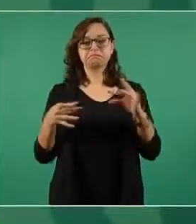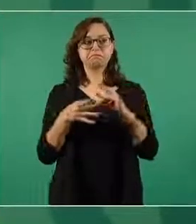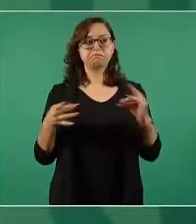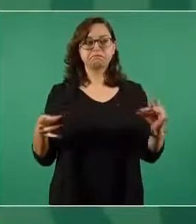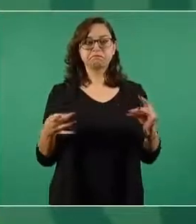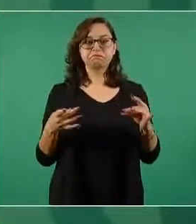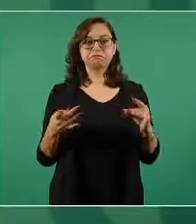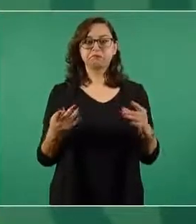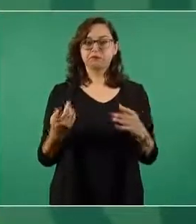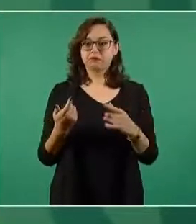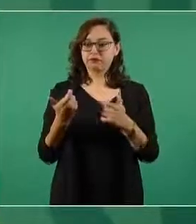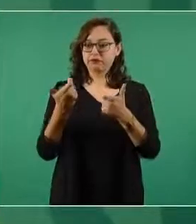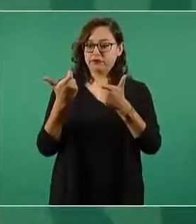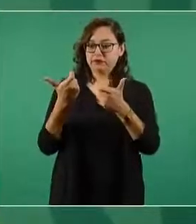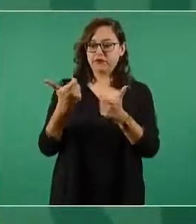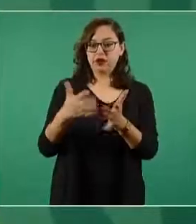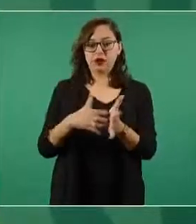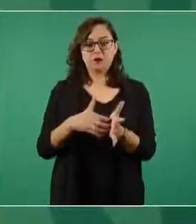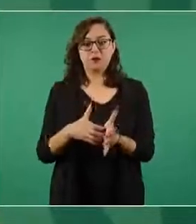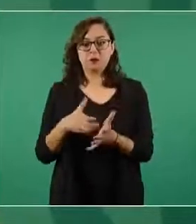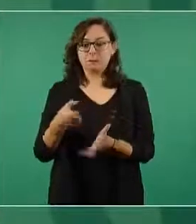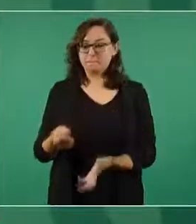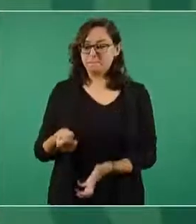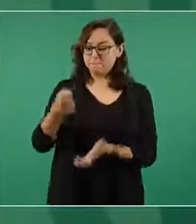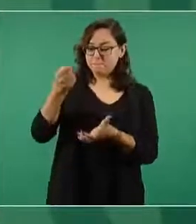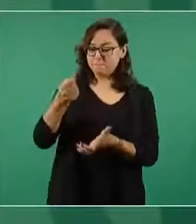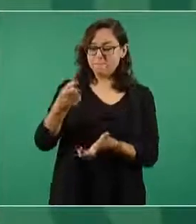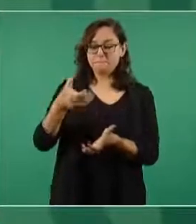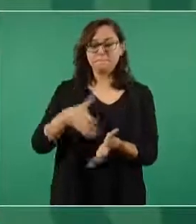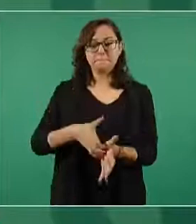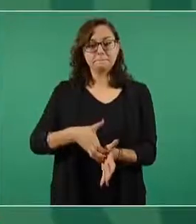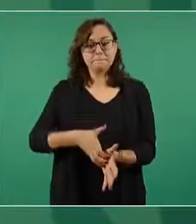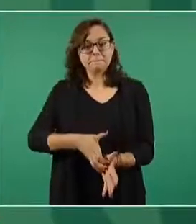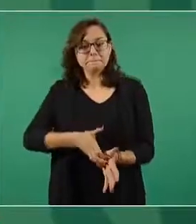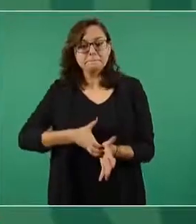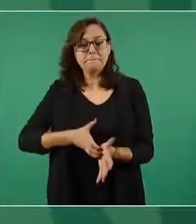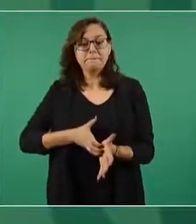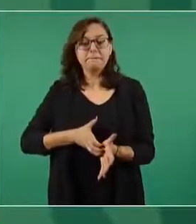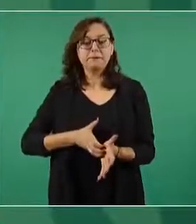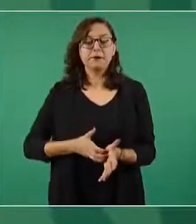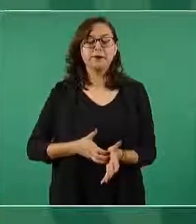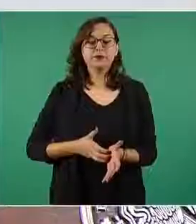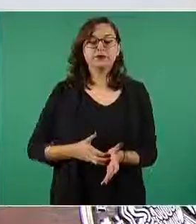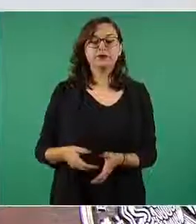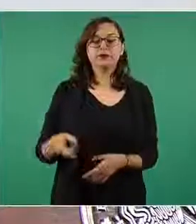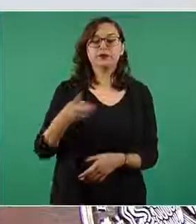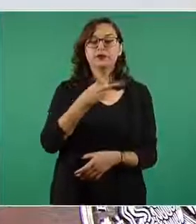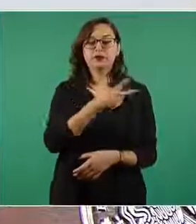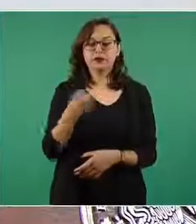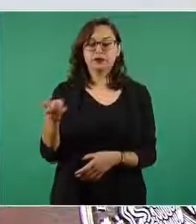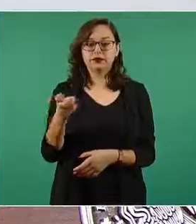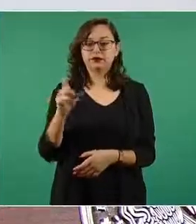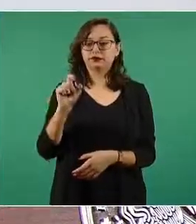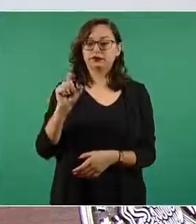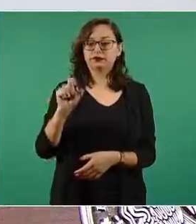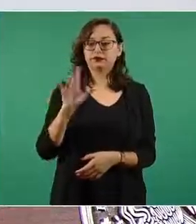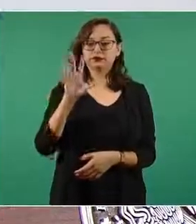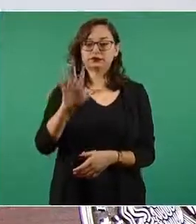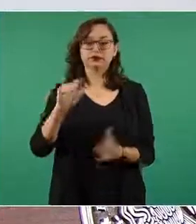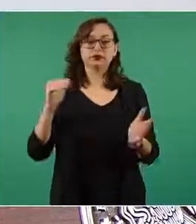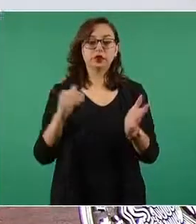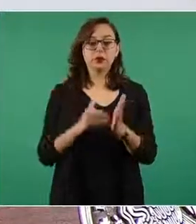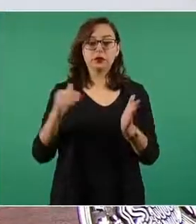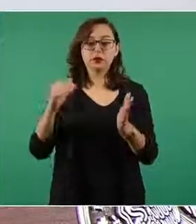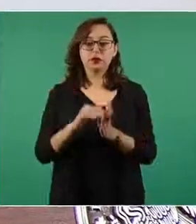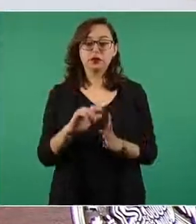de la obra de 225 mil